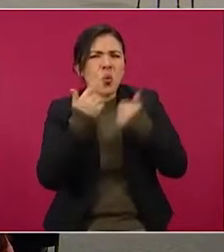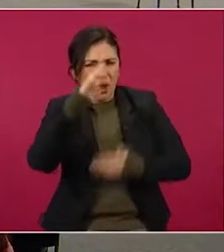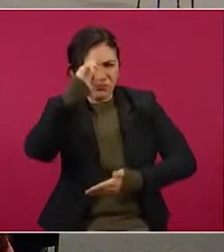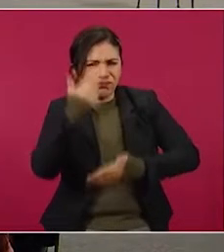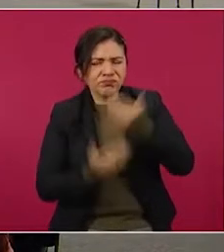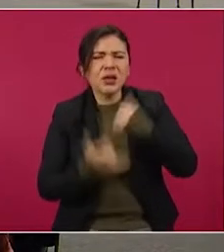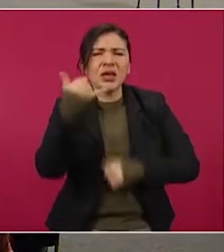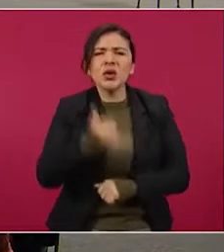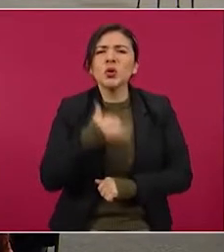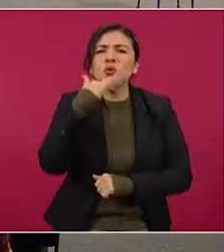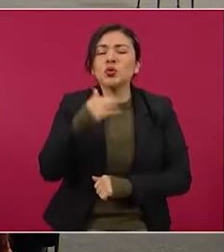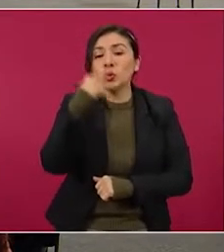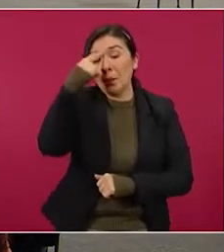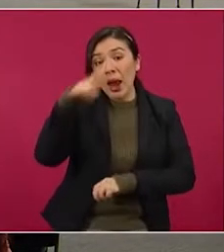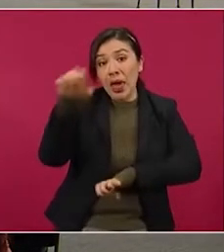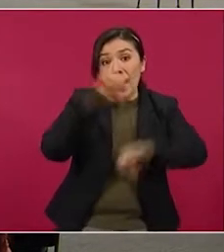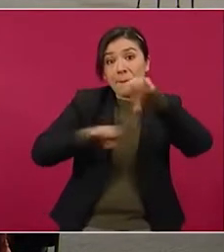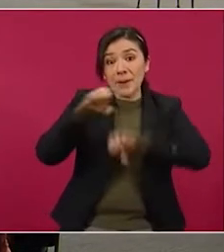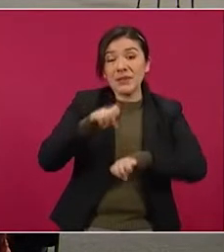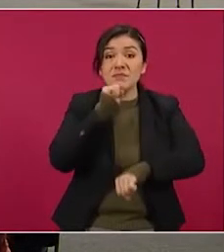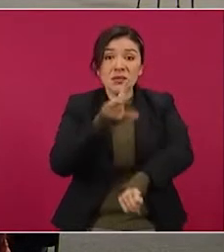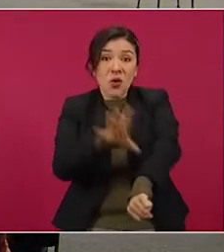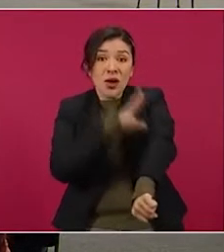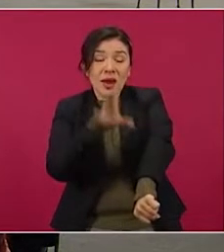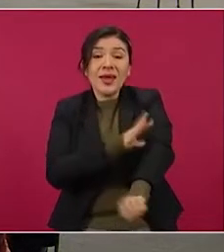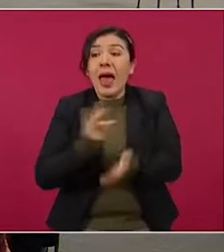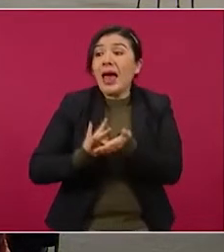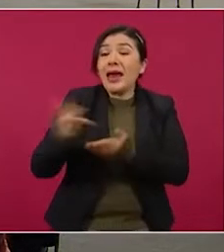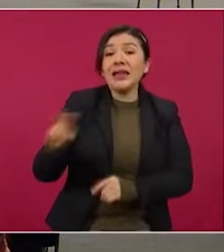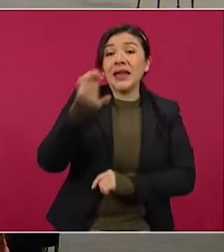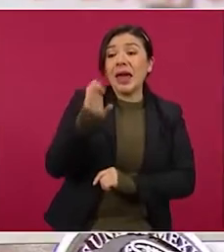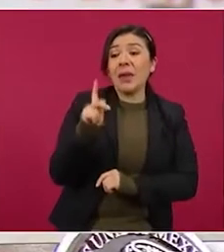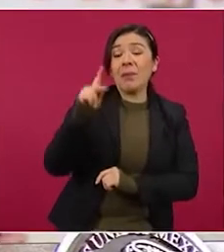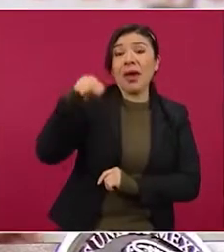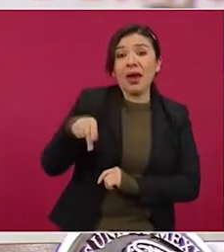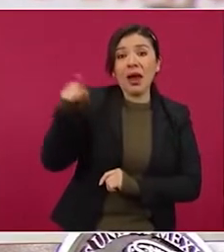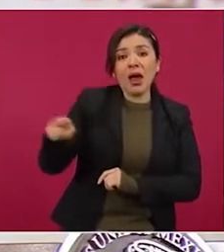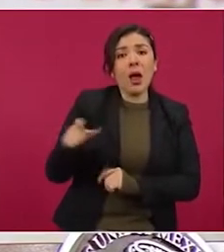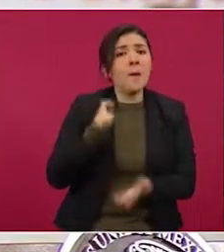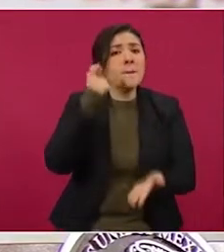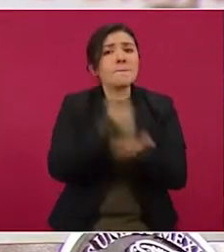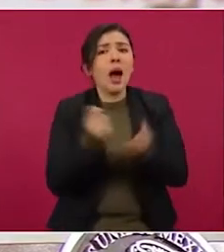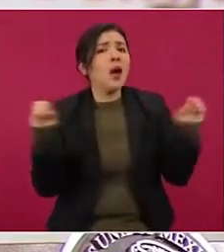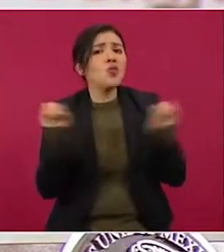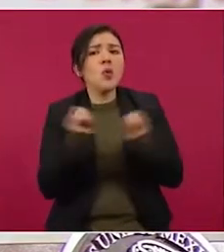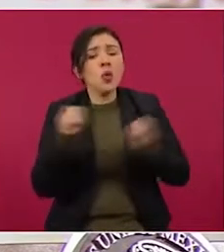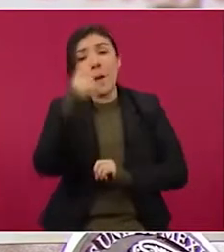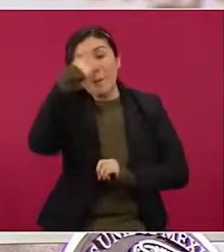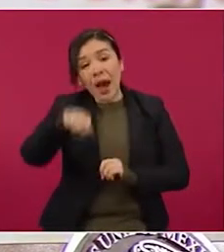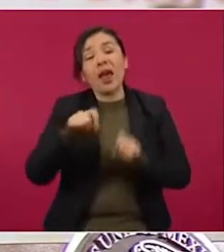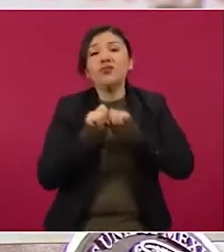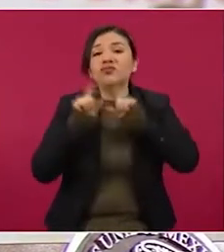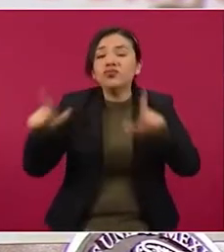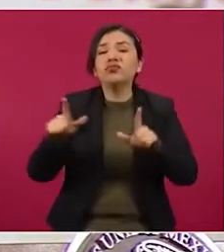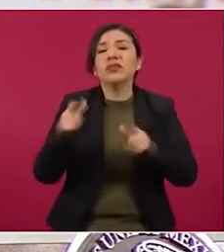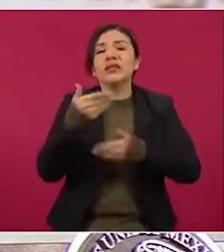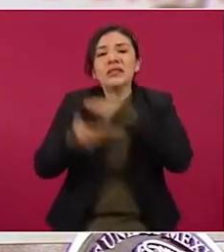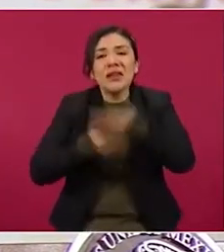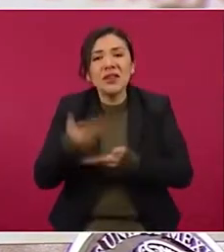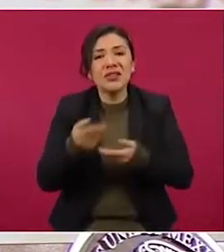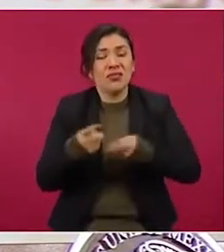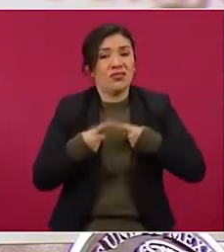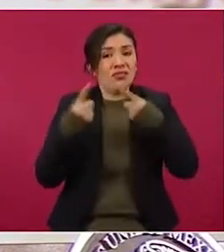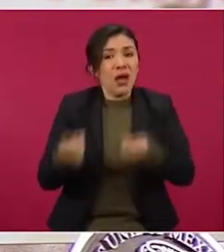empresas de energía que, gracias a la reforma de Peña Nieto, no pagan por la transmisión ni por otros servicios que